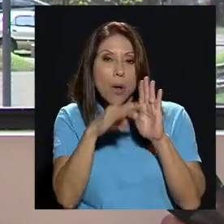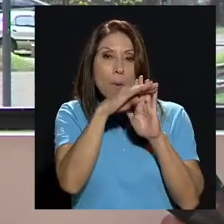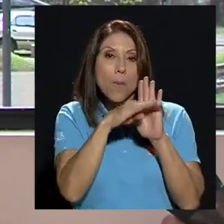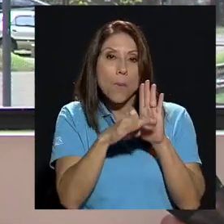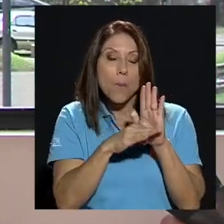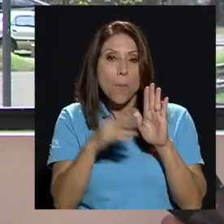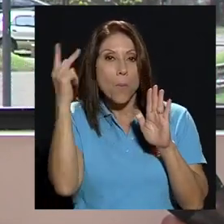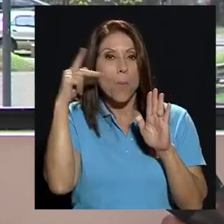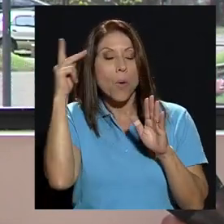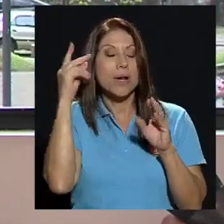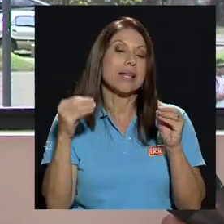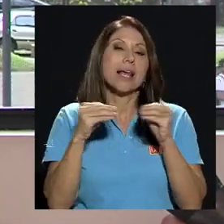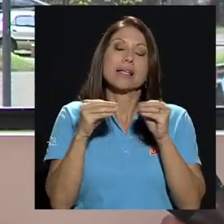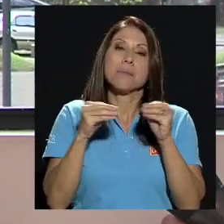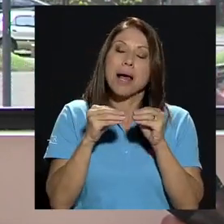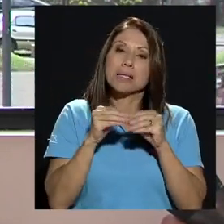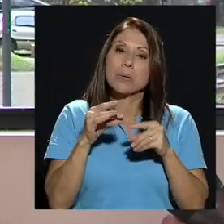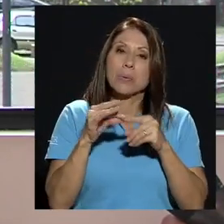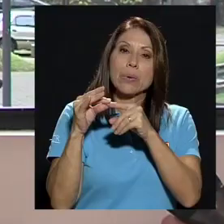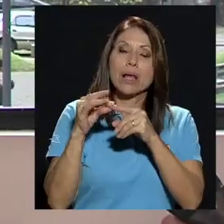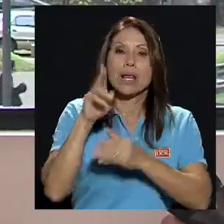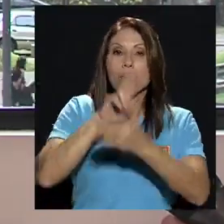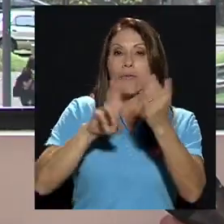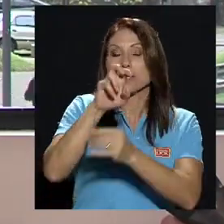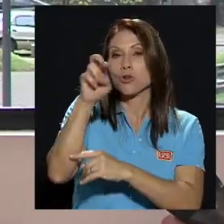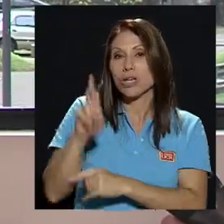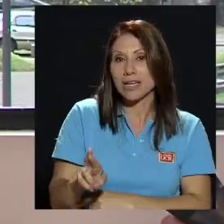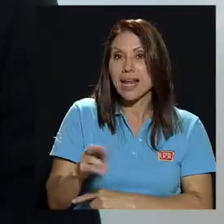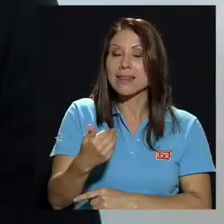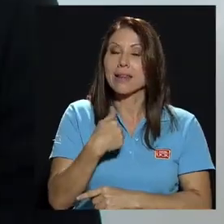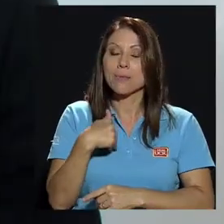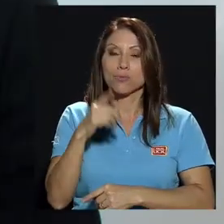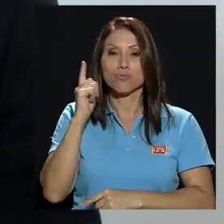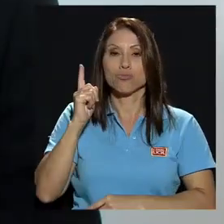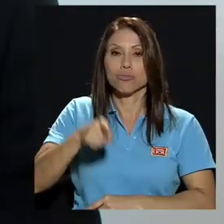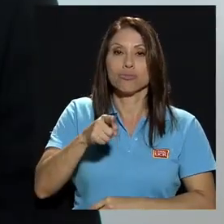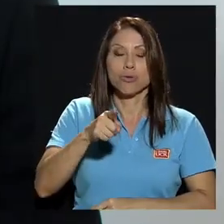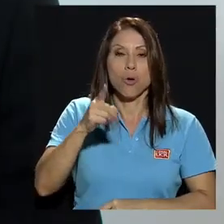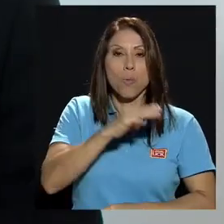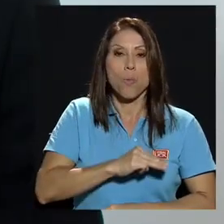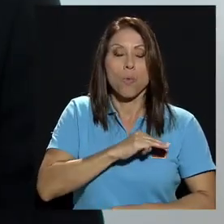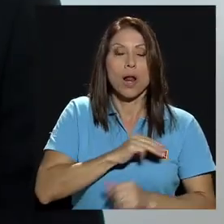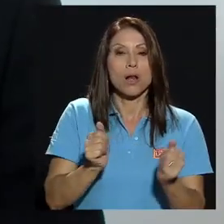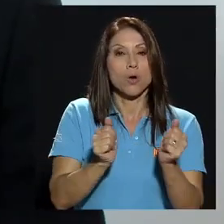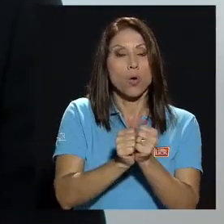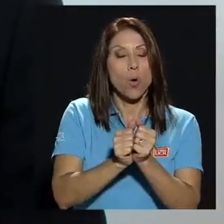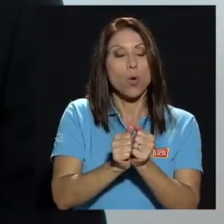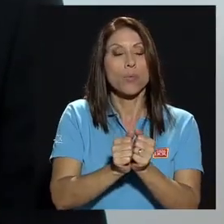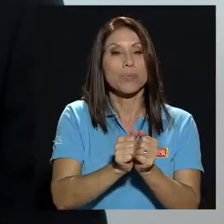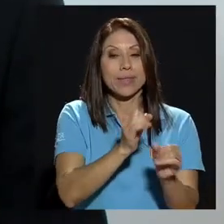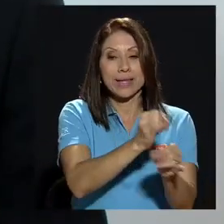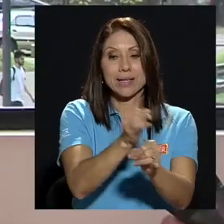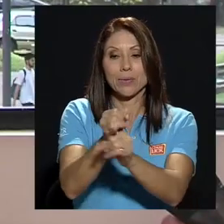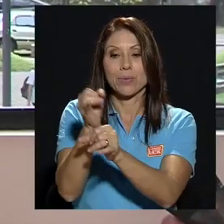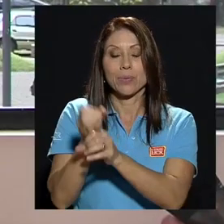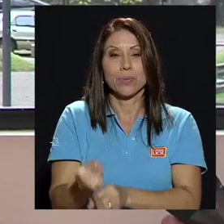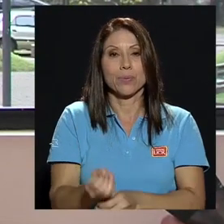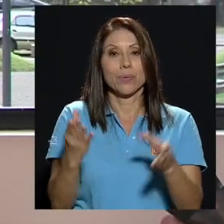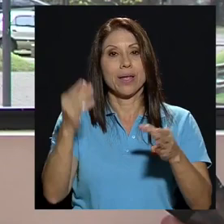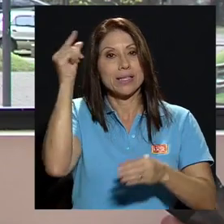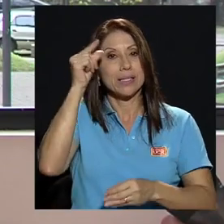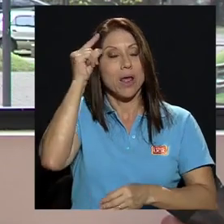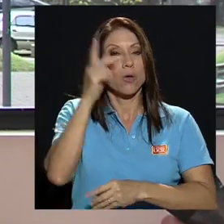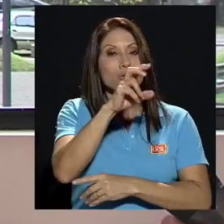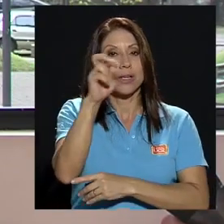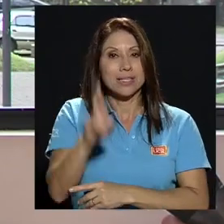frugales dentro de la universidad de Costa Rica tenemos una obligación moral con el estado costarricense y cuando digo estado costarricense por supuesto